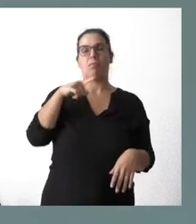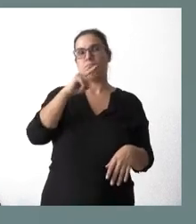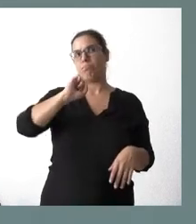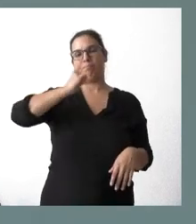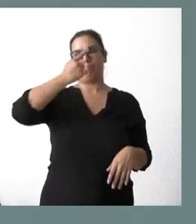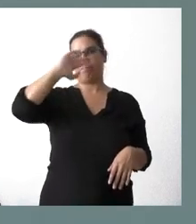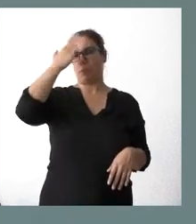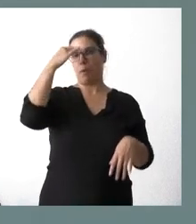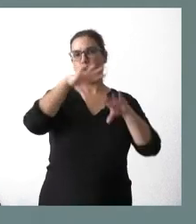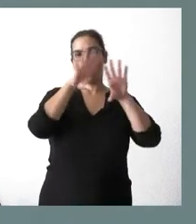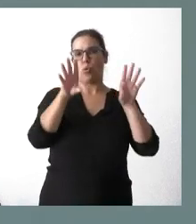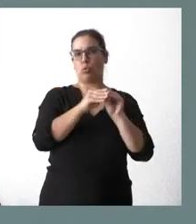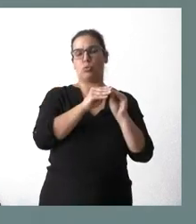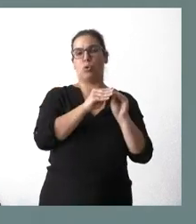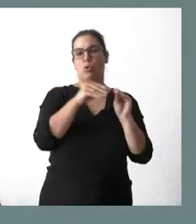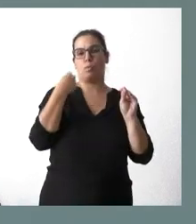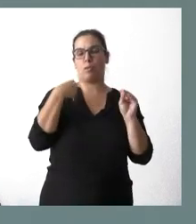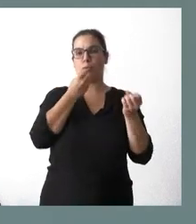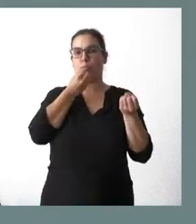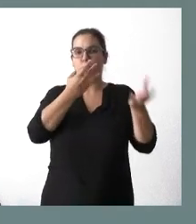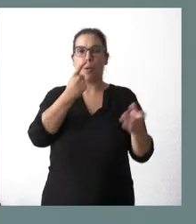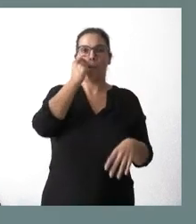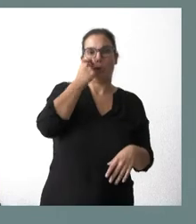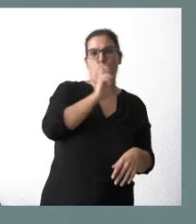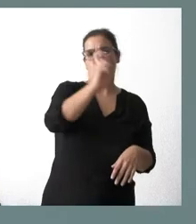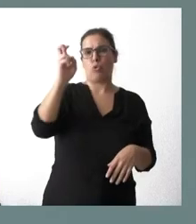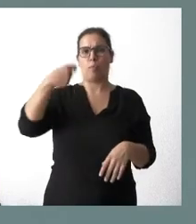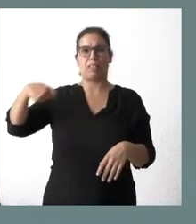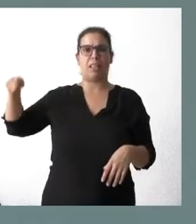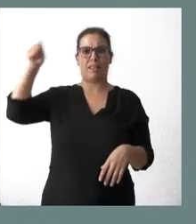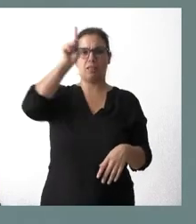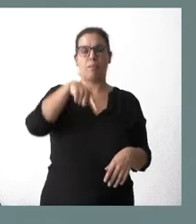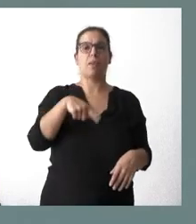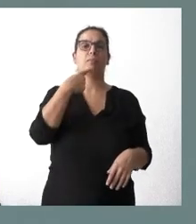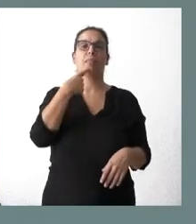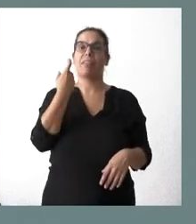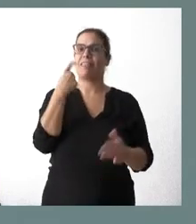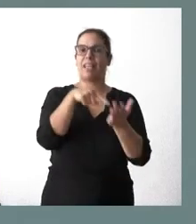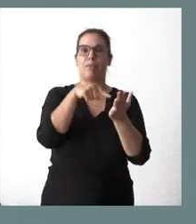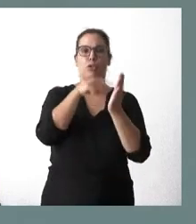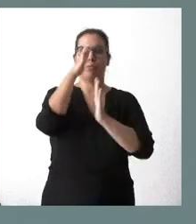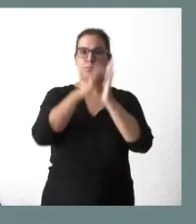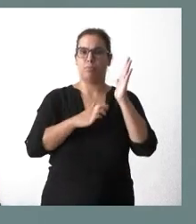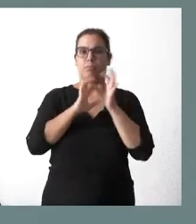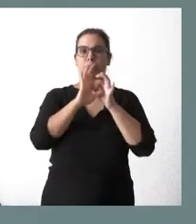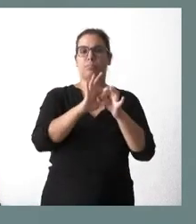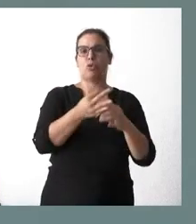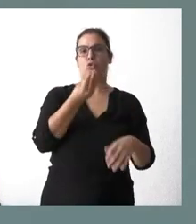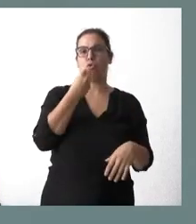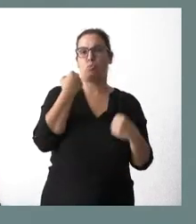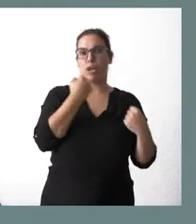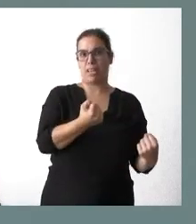manifestó el presidente Fernando Mañueco y algunos presidentes autónomicos también la necesidad de bajar estos impuestos que gravan el consumo